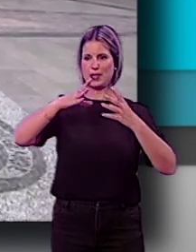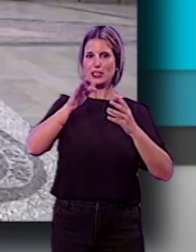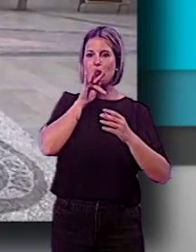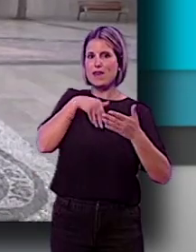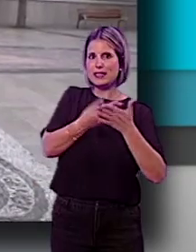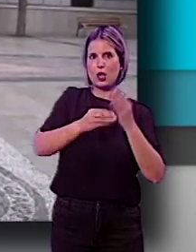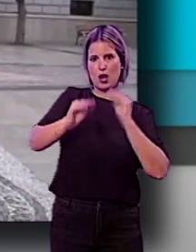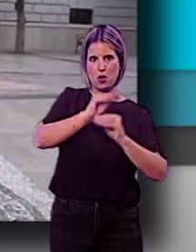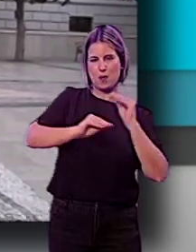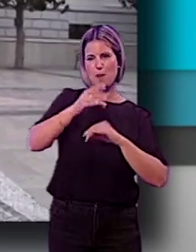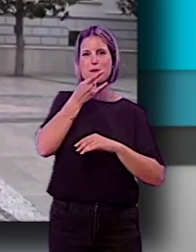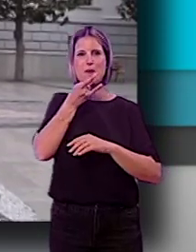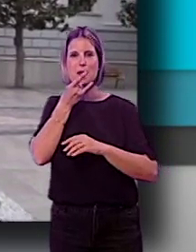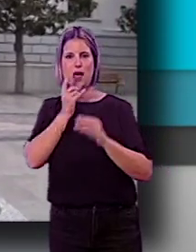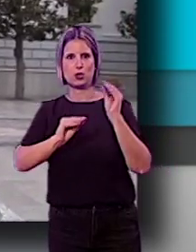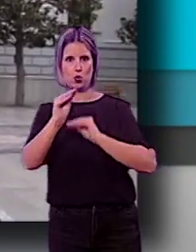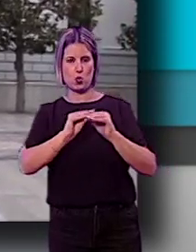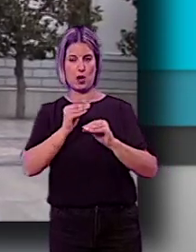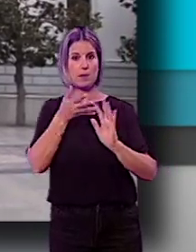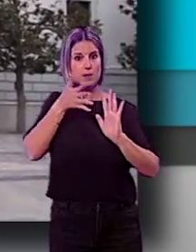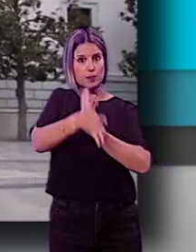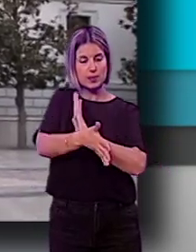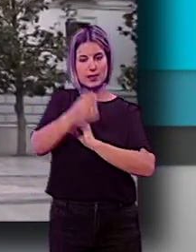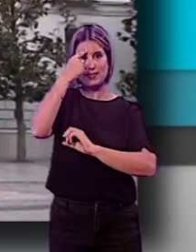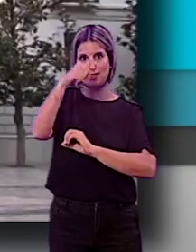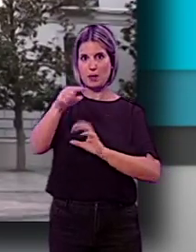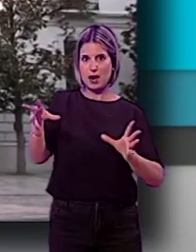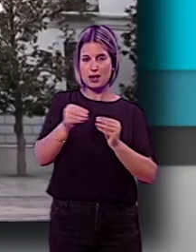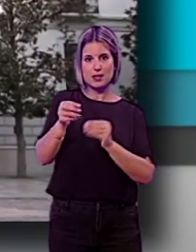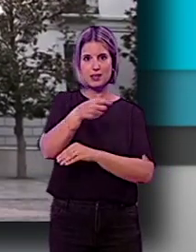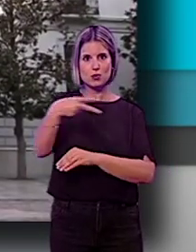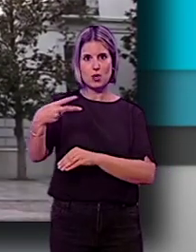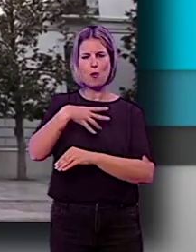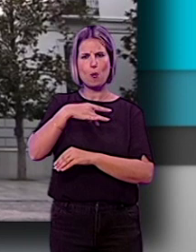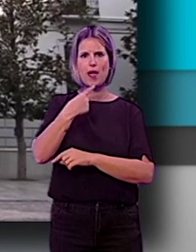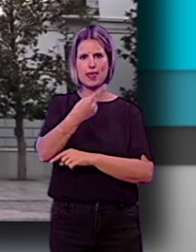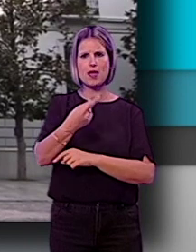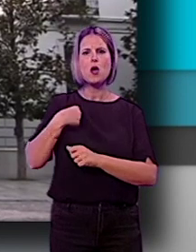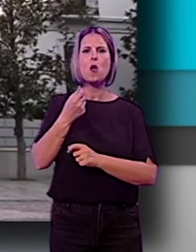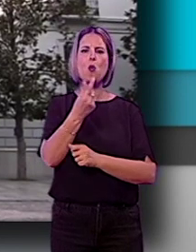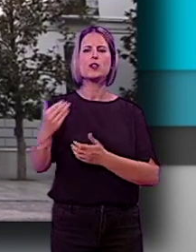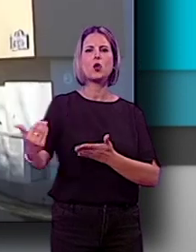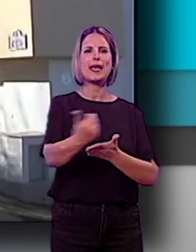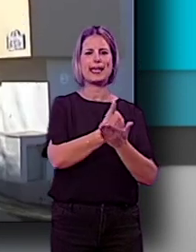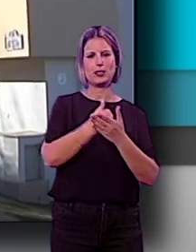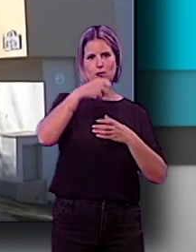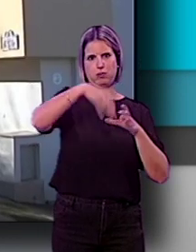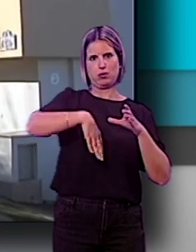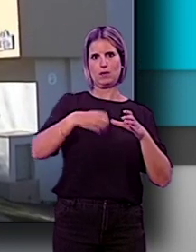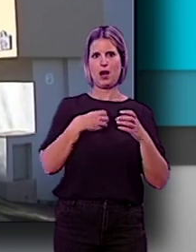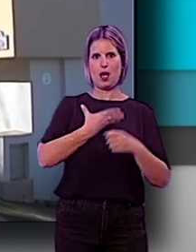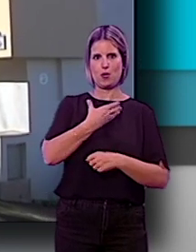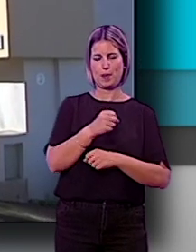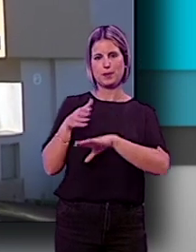el momento para depurar las deficiencias, exponiéndose que cuando se conozcan las conclusiones, se podrán determinar los ingresos que van a suponer al ayuntamiento.